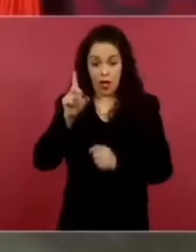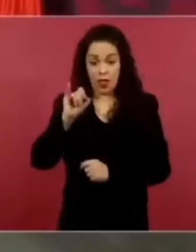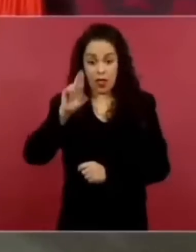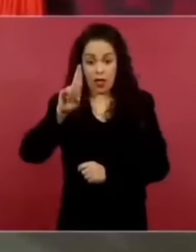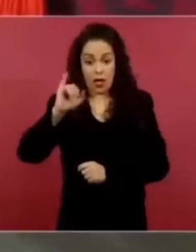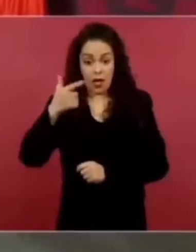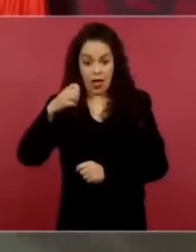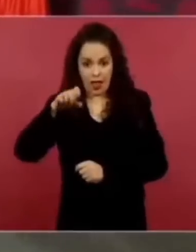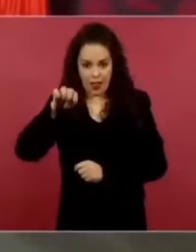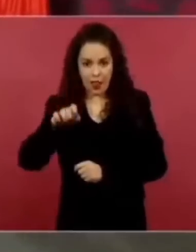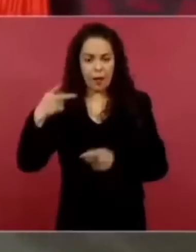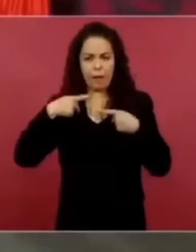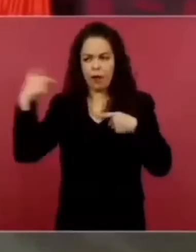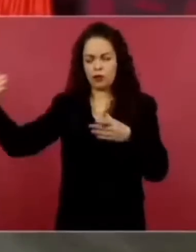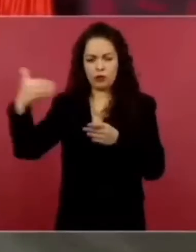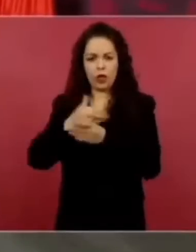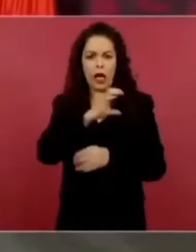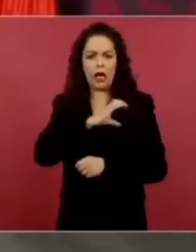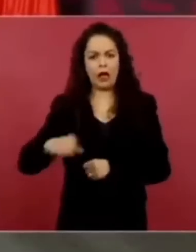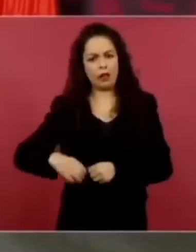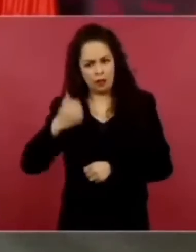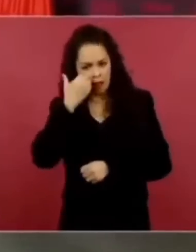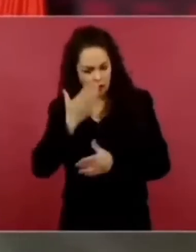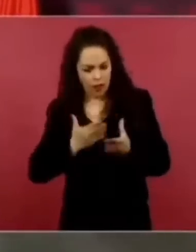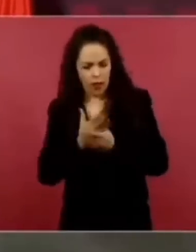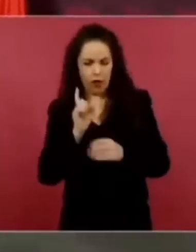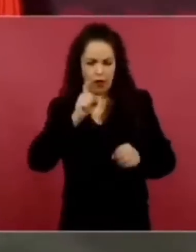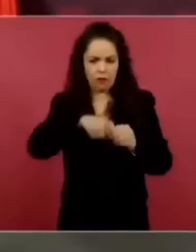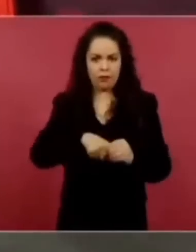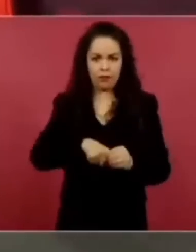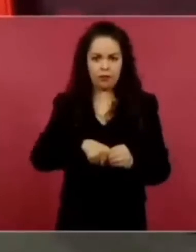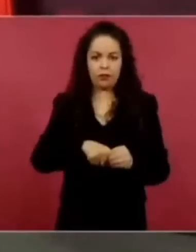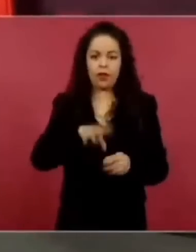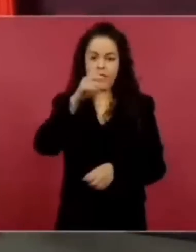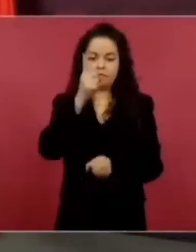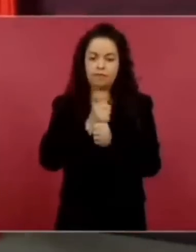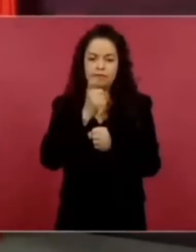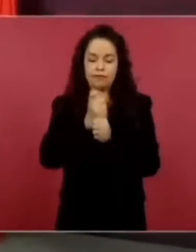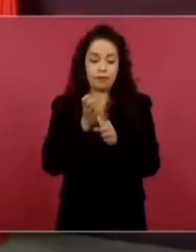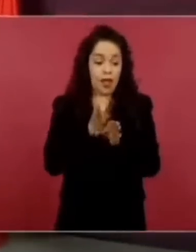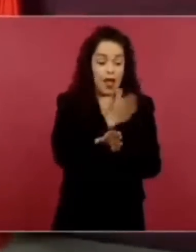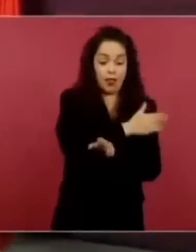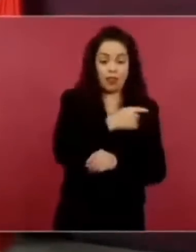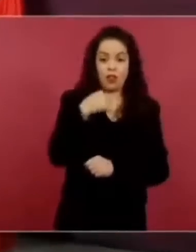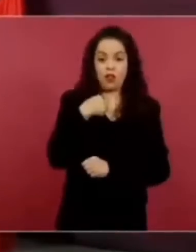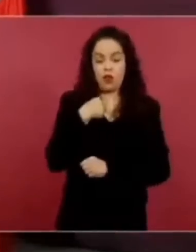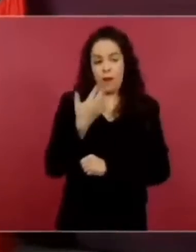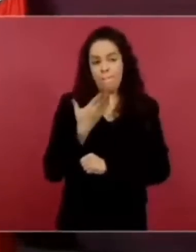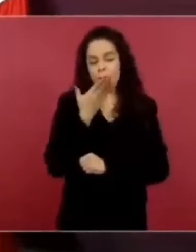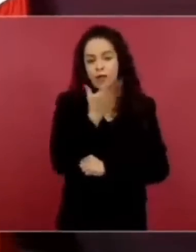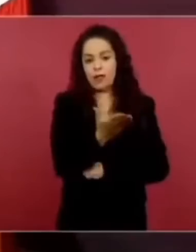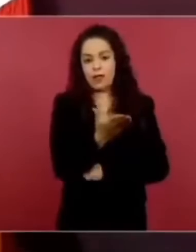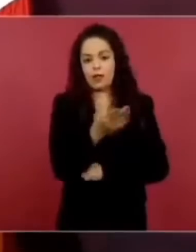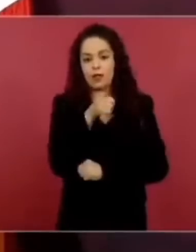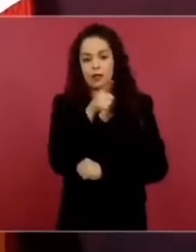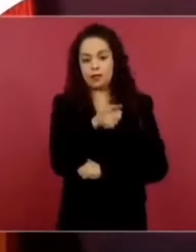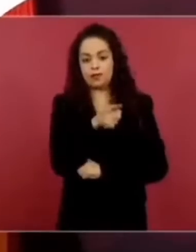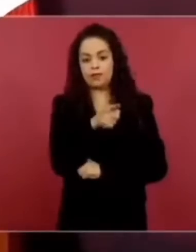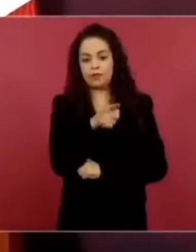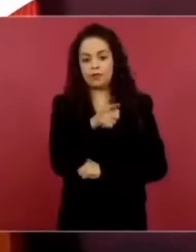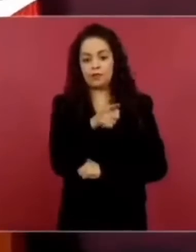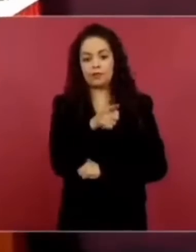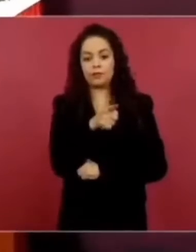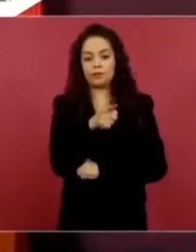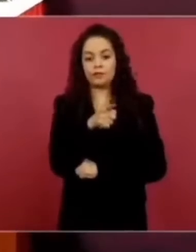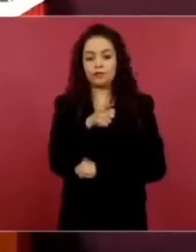candidatos, hacía yo una solicitud en aquel entonces a la Procuraduría